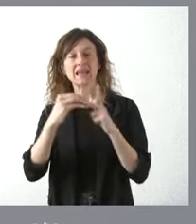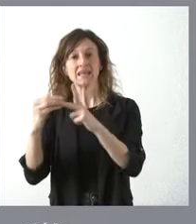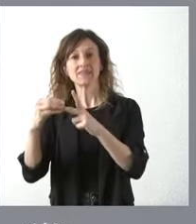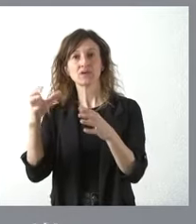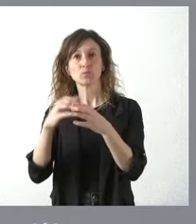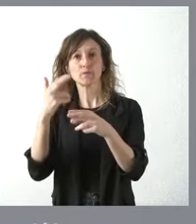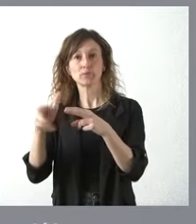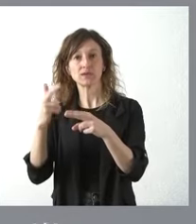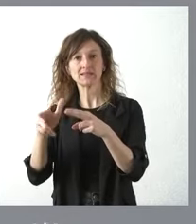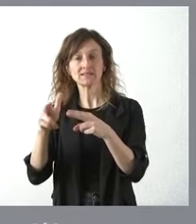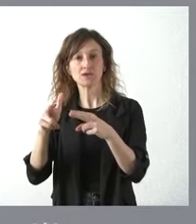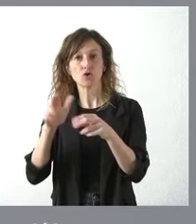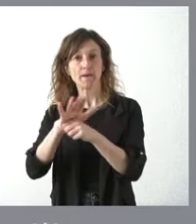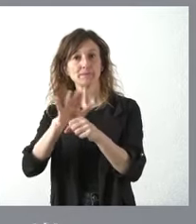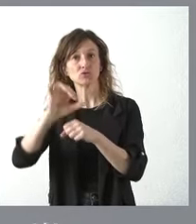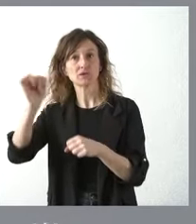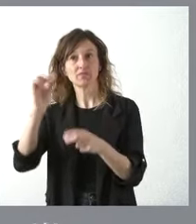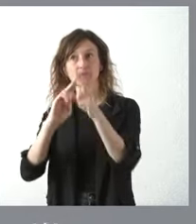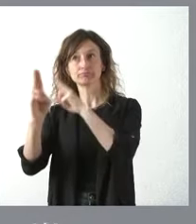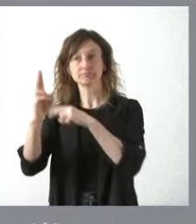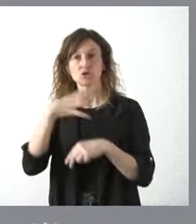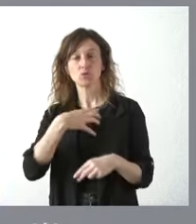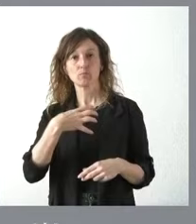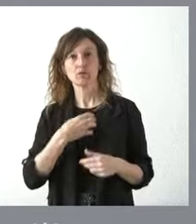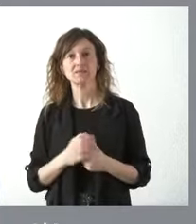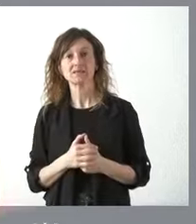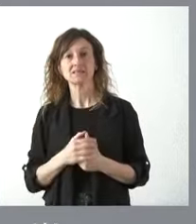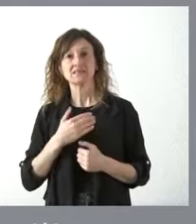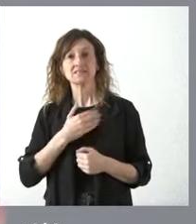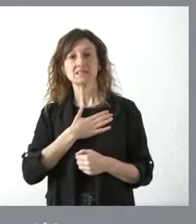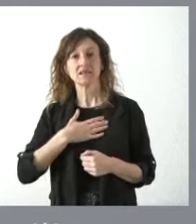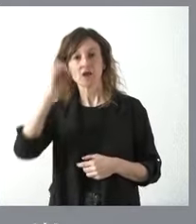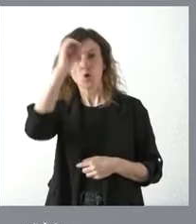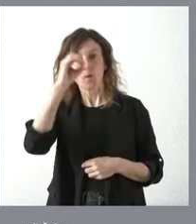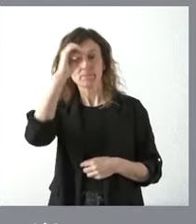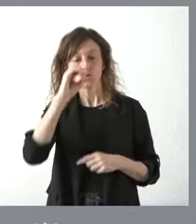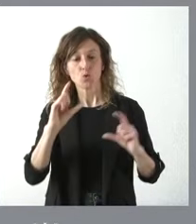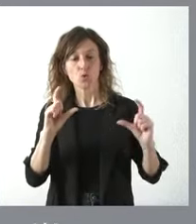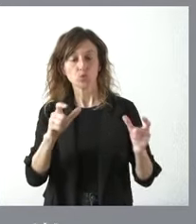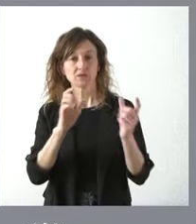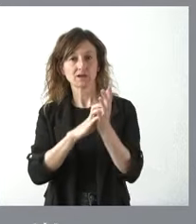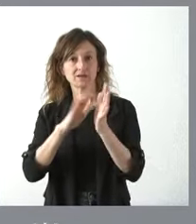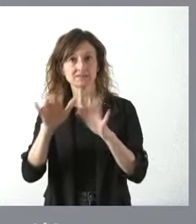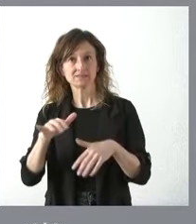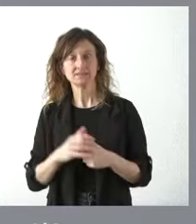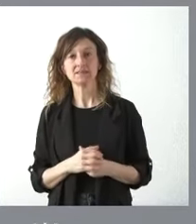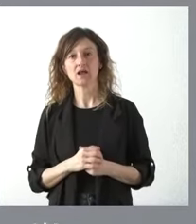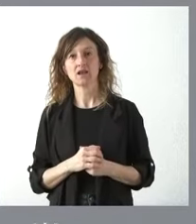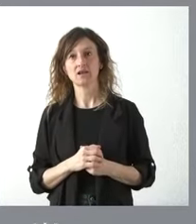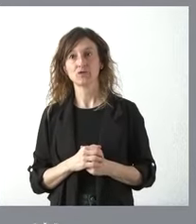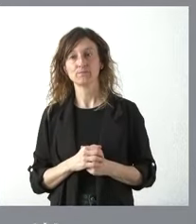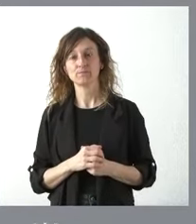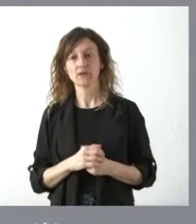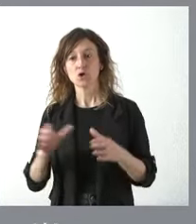político de ámbito nacional yo si quiere le puedo dar la opinión de la Junta de Castilla y León sobre no lo que dice